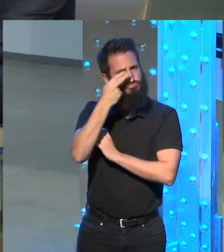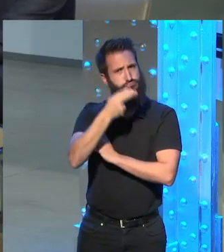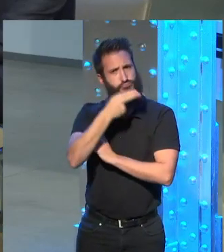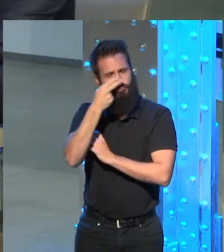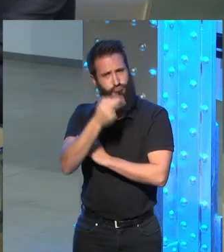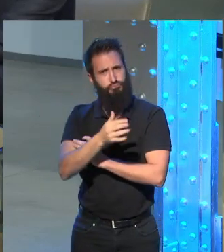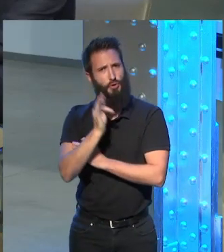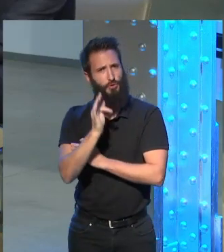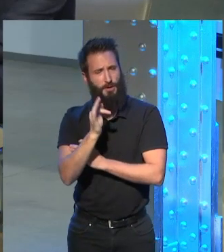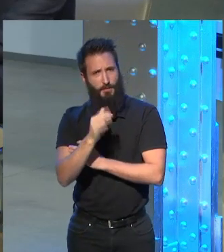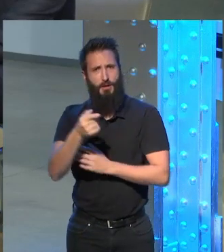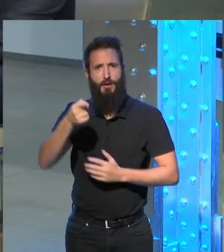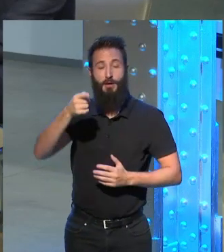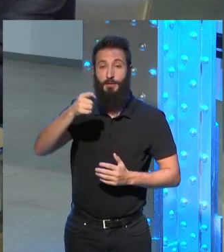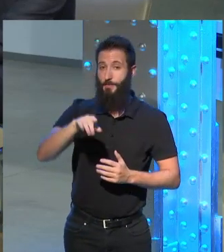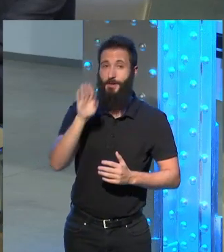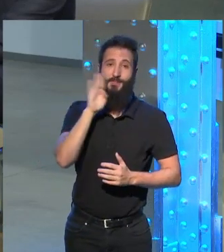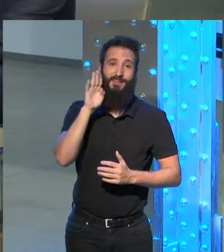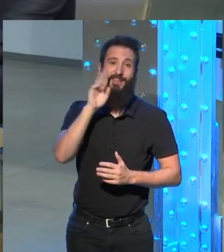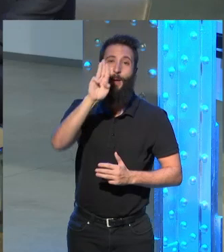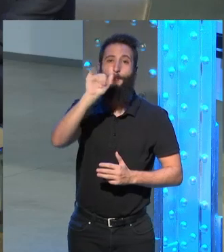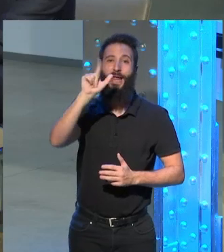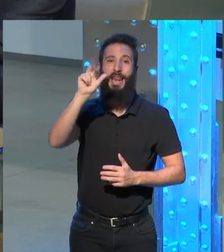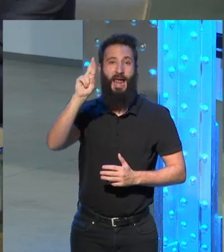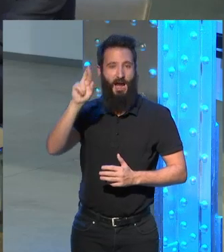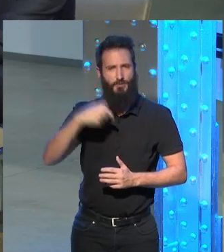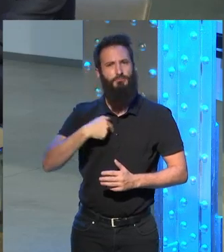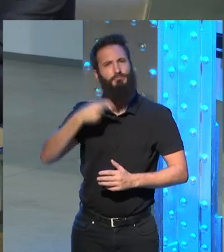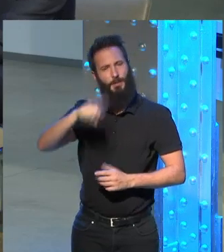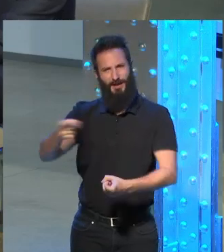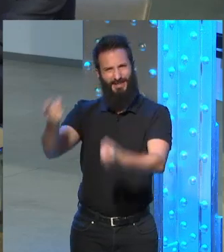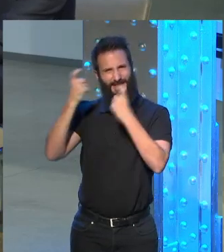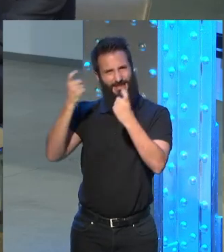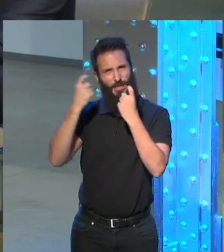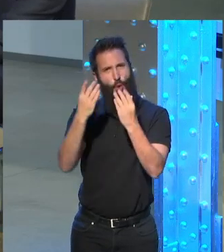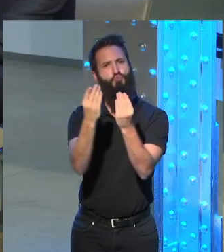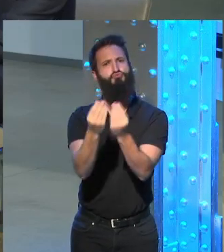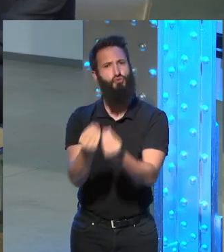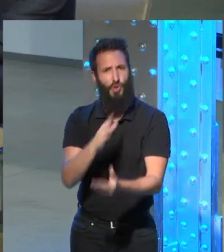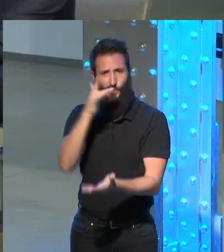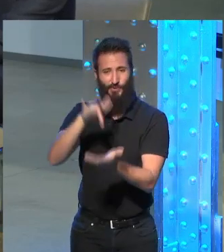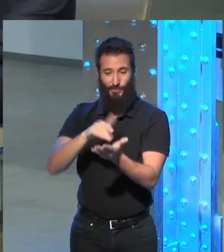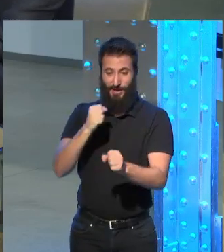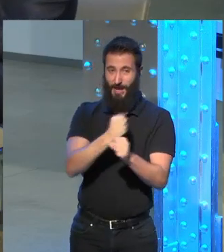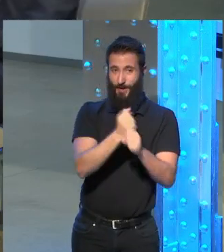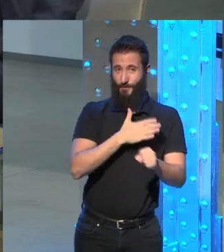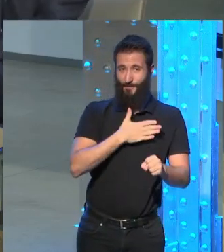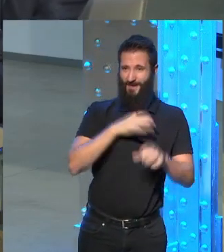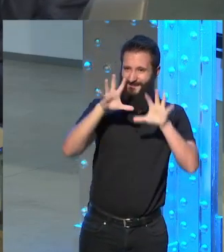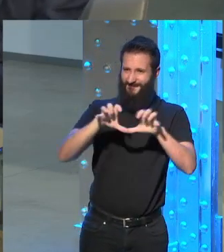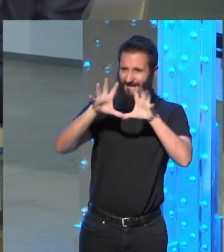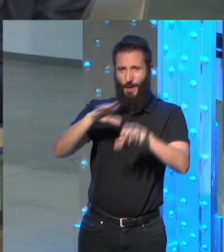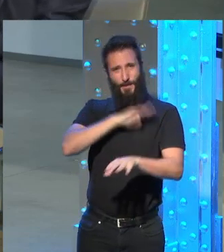y como decía recordaba Pilar muy instructiva para mí mismo sobre mi propio trabajo de escritor y